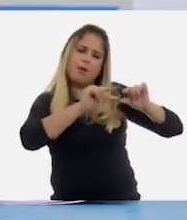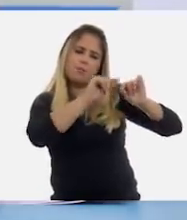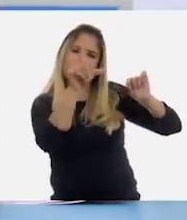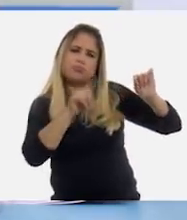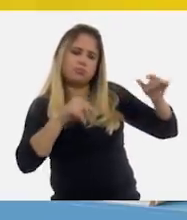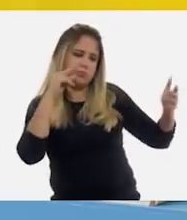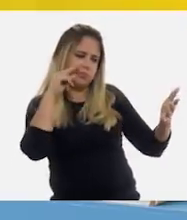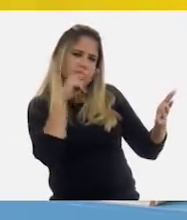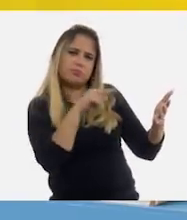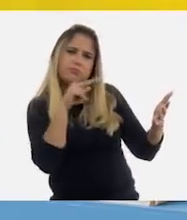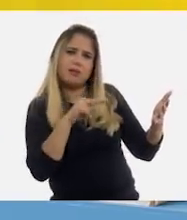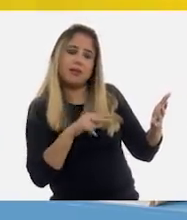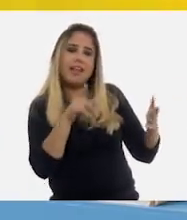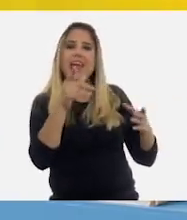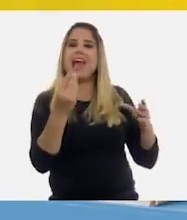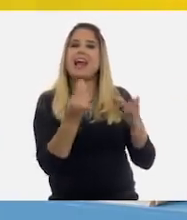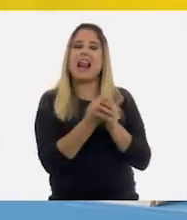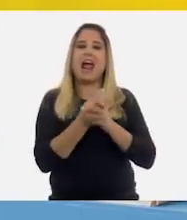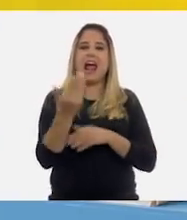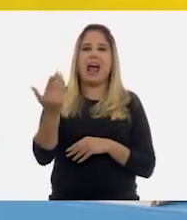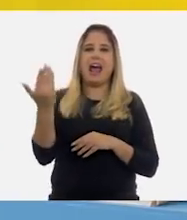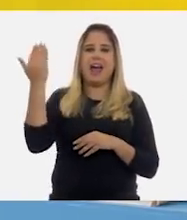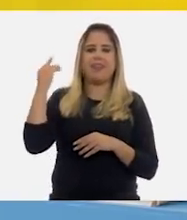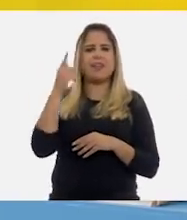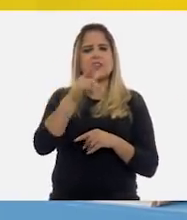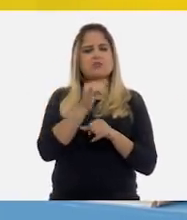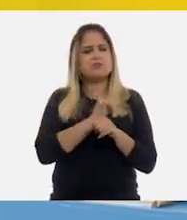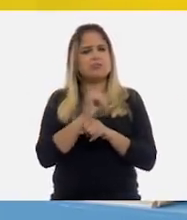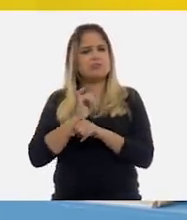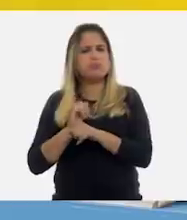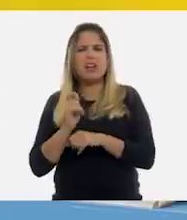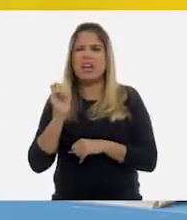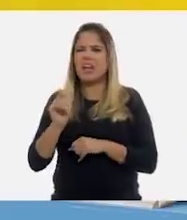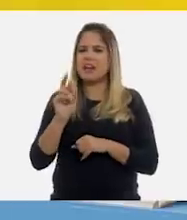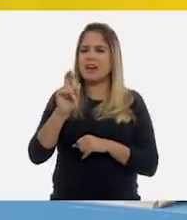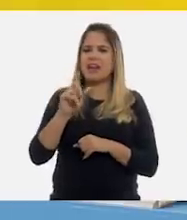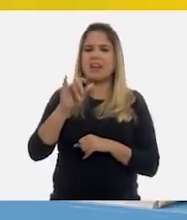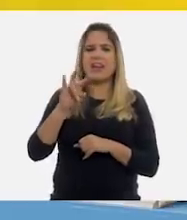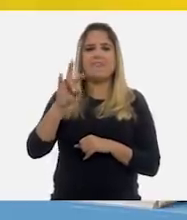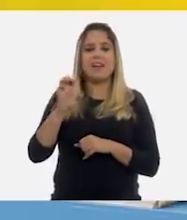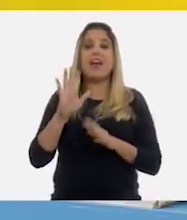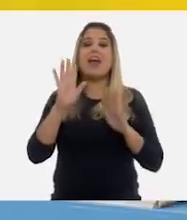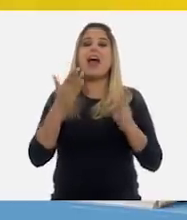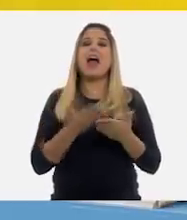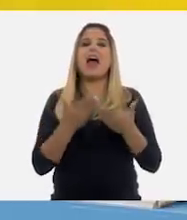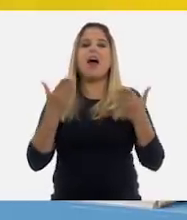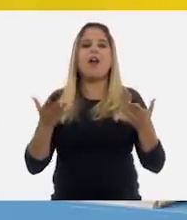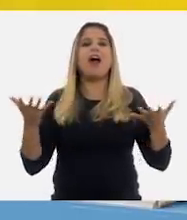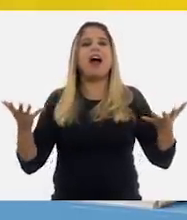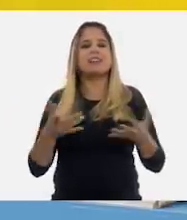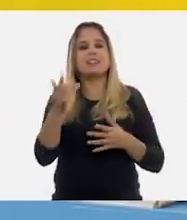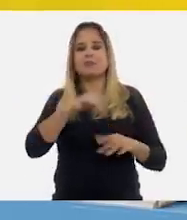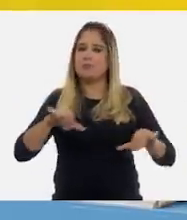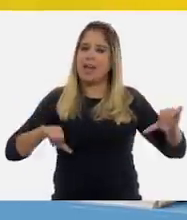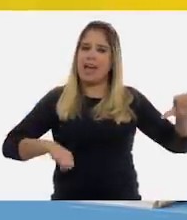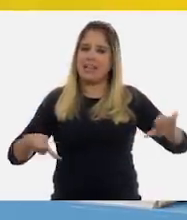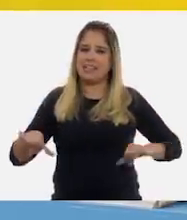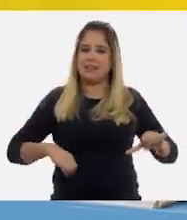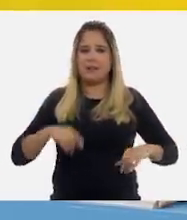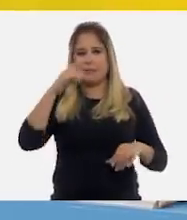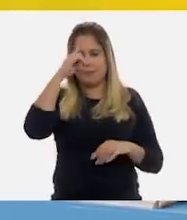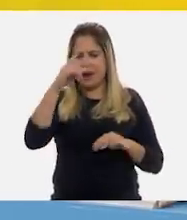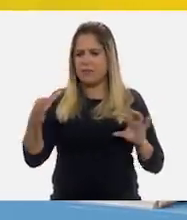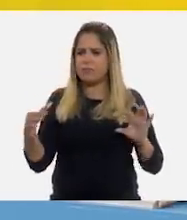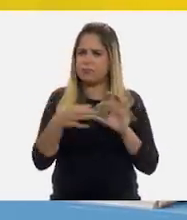En clases anteriores, estudiamos sobre los relieves. Ahora vamos a realizar una actividad para